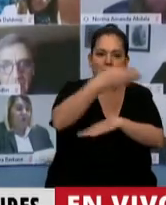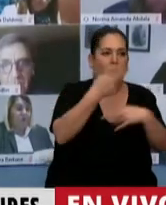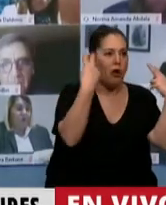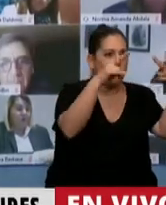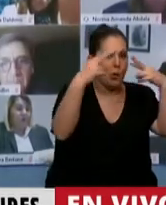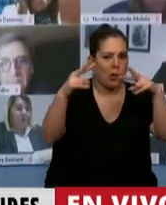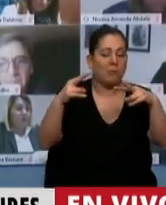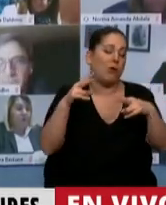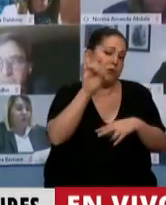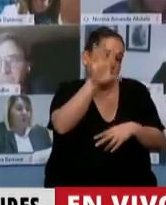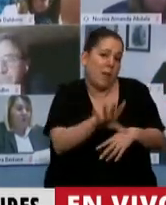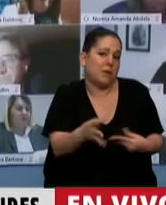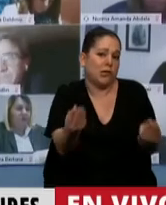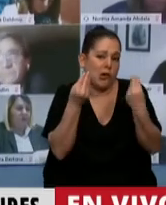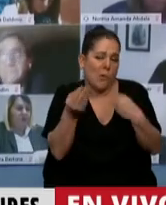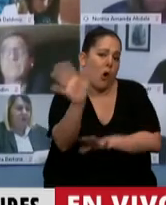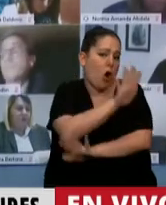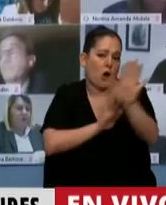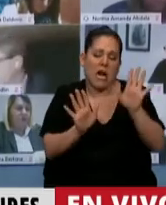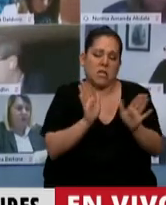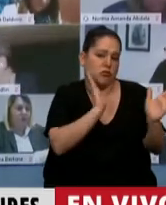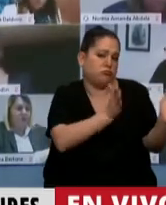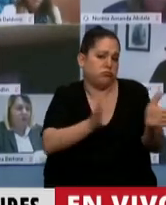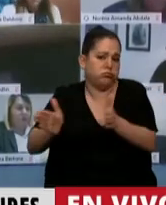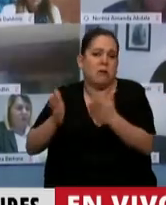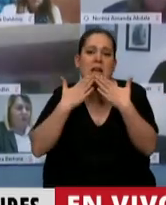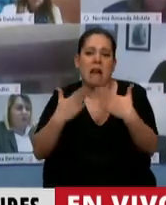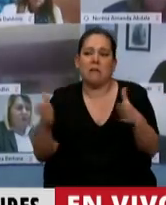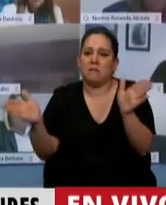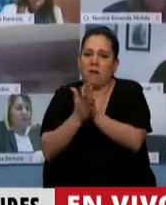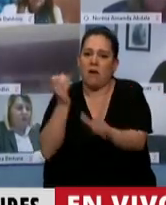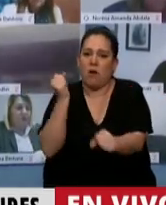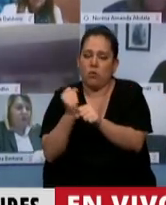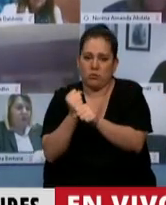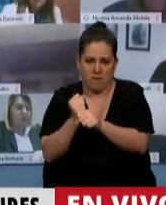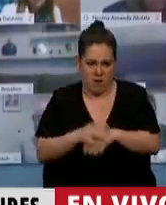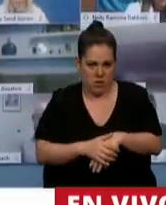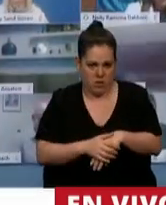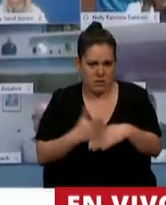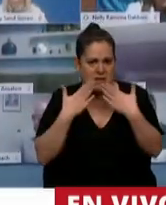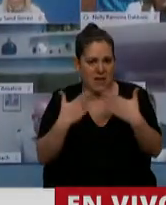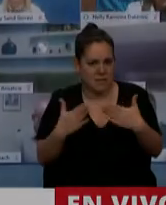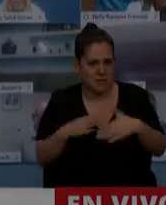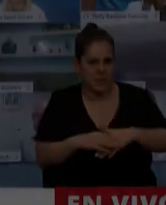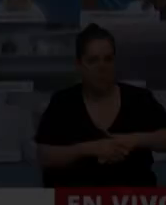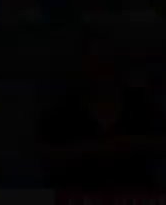esto solo lo vamos a poder hacer con una reorganización integral en mano de los trabajadores. Muchas gracias. Gracias, diputada.